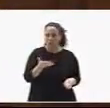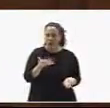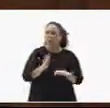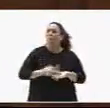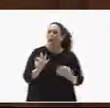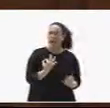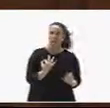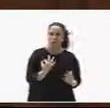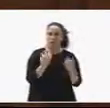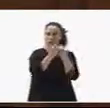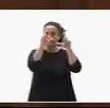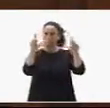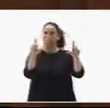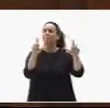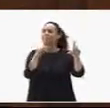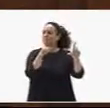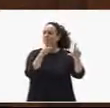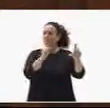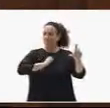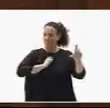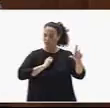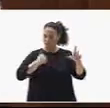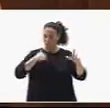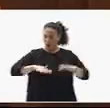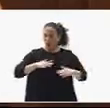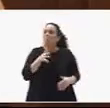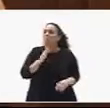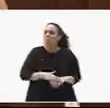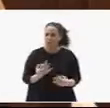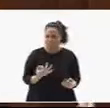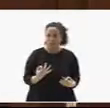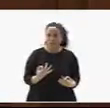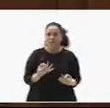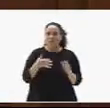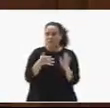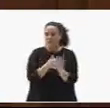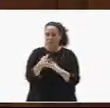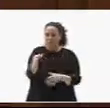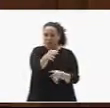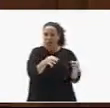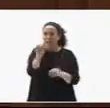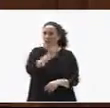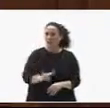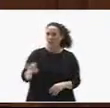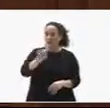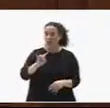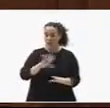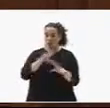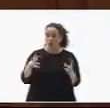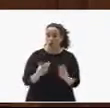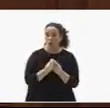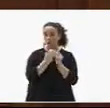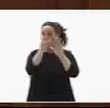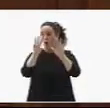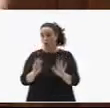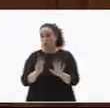está usted aquí. Tal vez así caigan la cuenta que las Islas Canarias son ocho islas y que